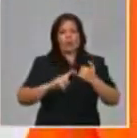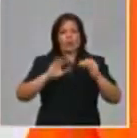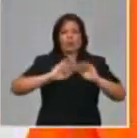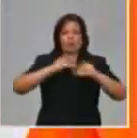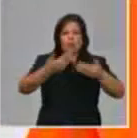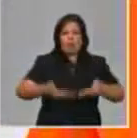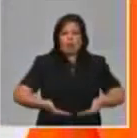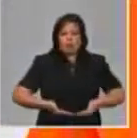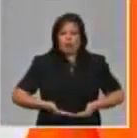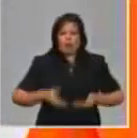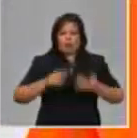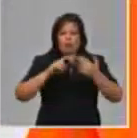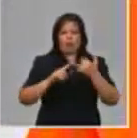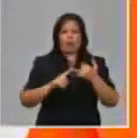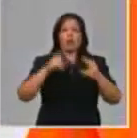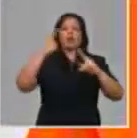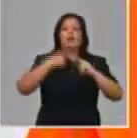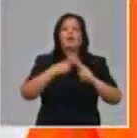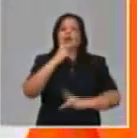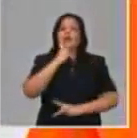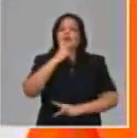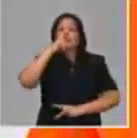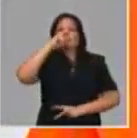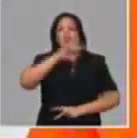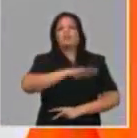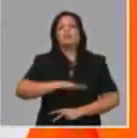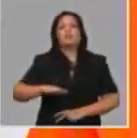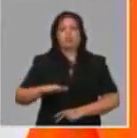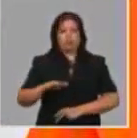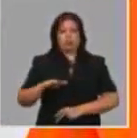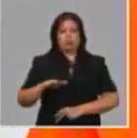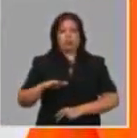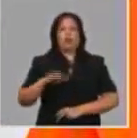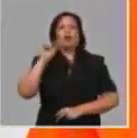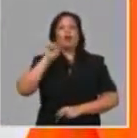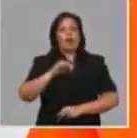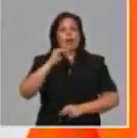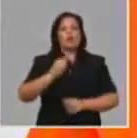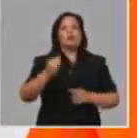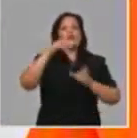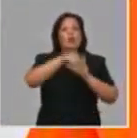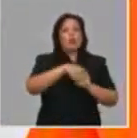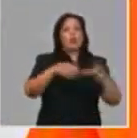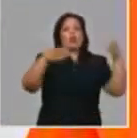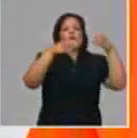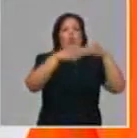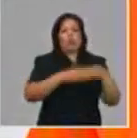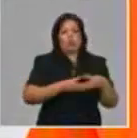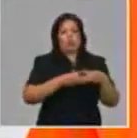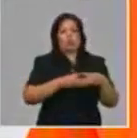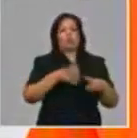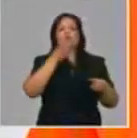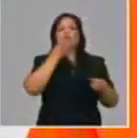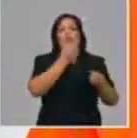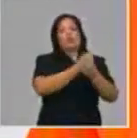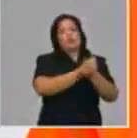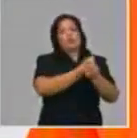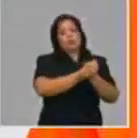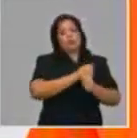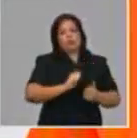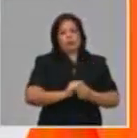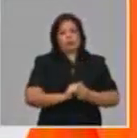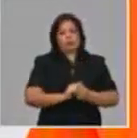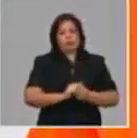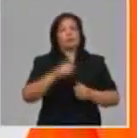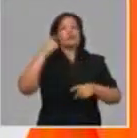diferenciación de las ofertas de los niños que para nosotros también están incluidos en esos grupos. Asimismo también un asunto